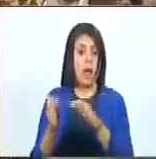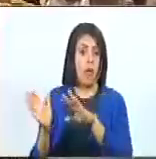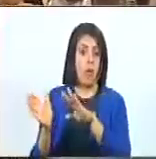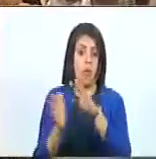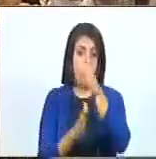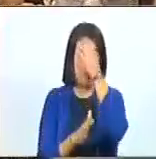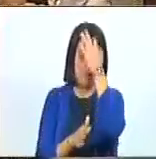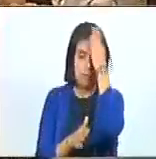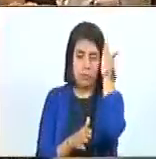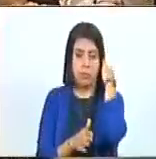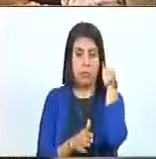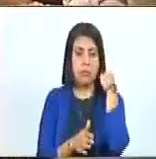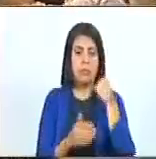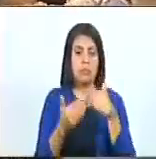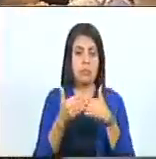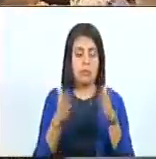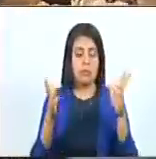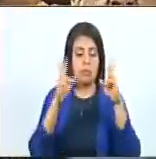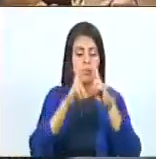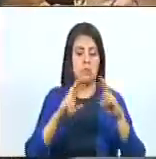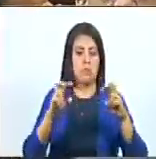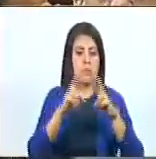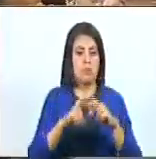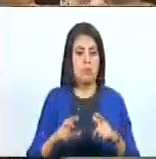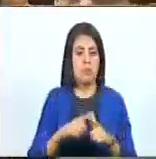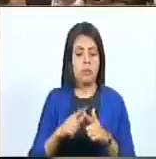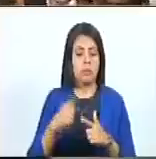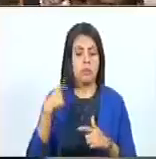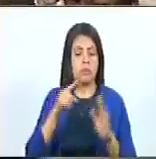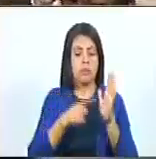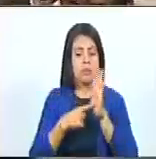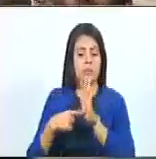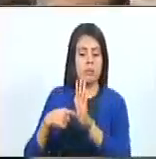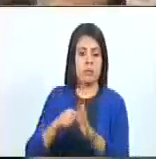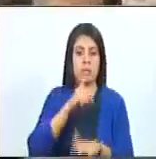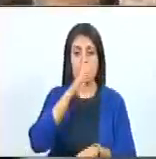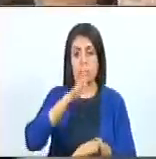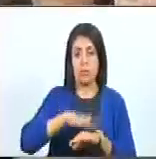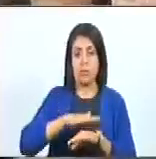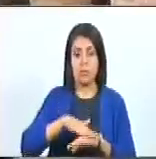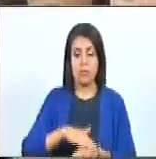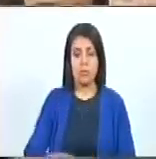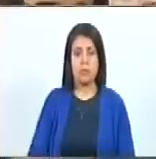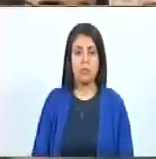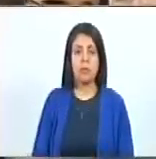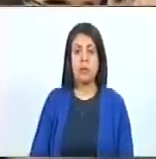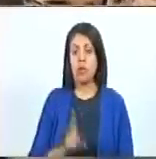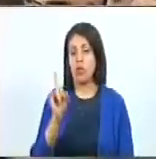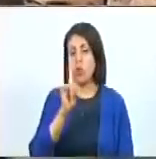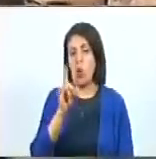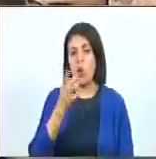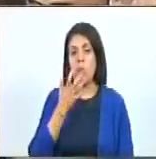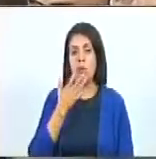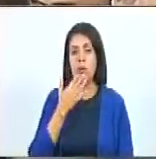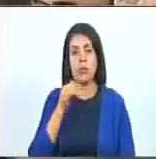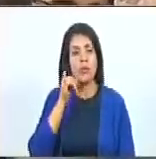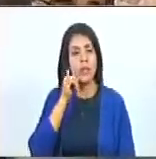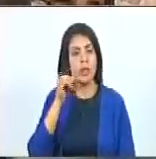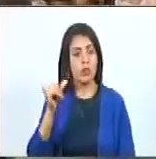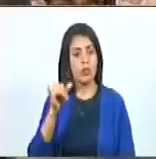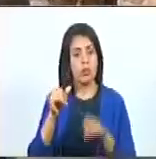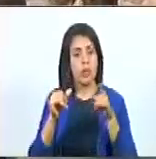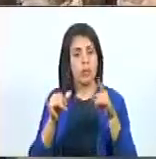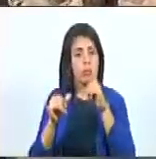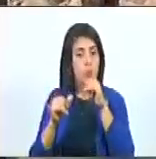para abrir una investigación, hay que demostrar culpabilidad. No basta una denuncia